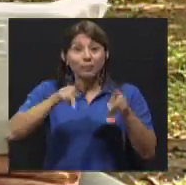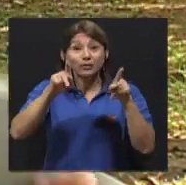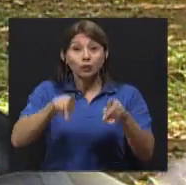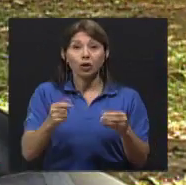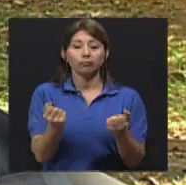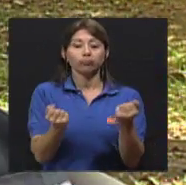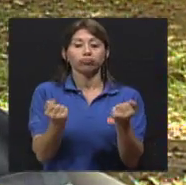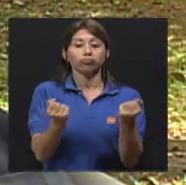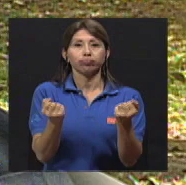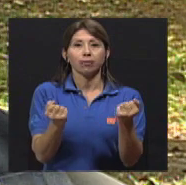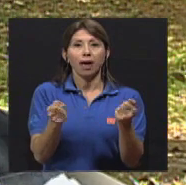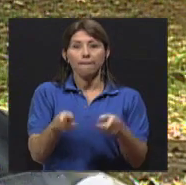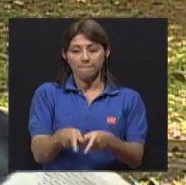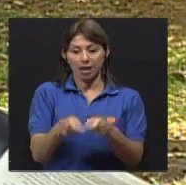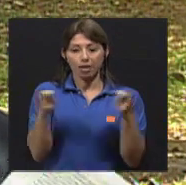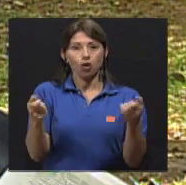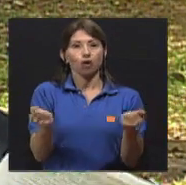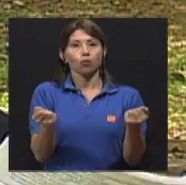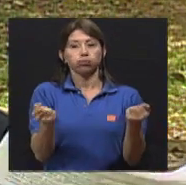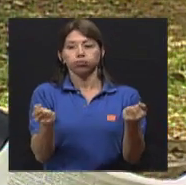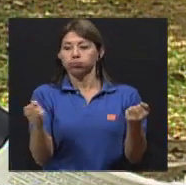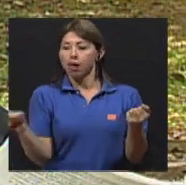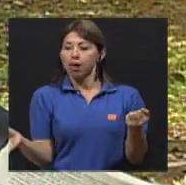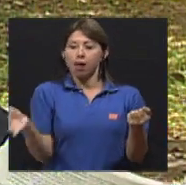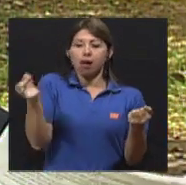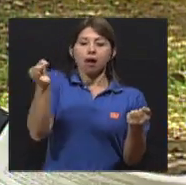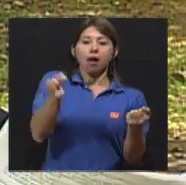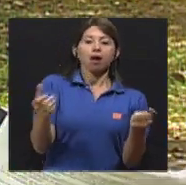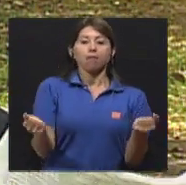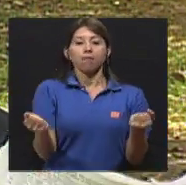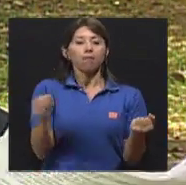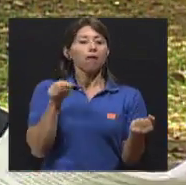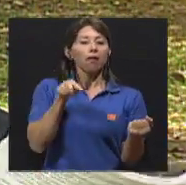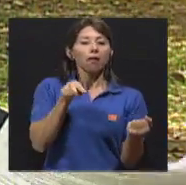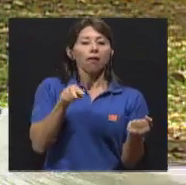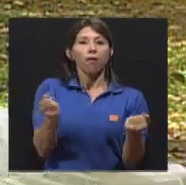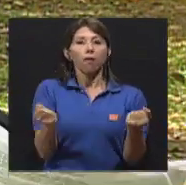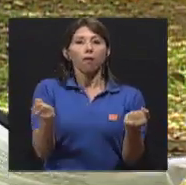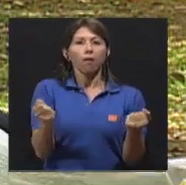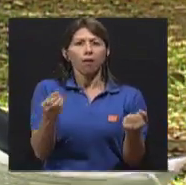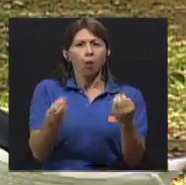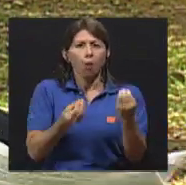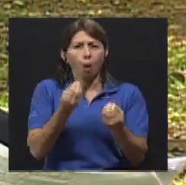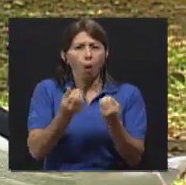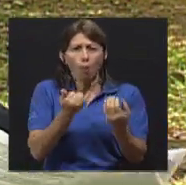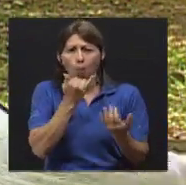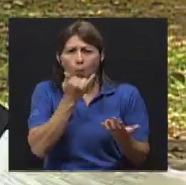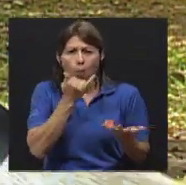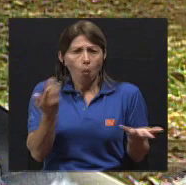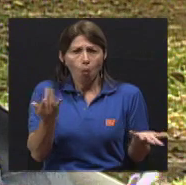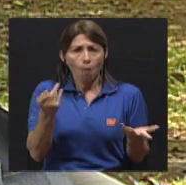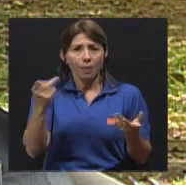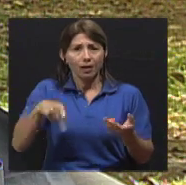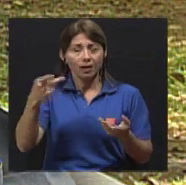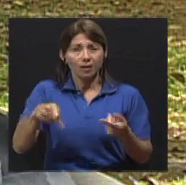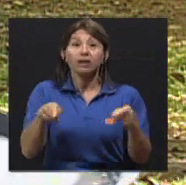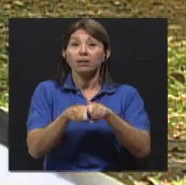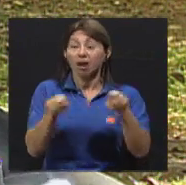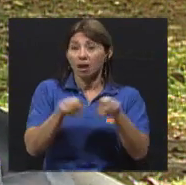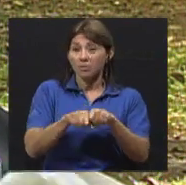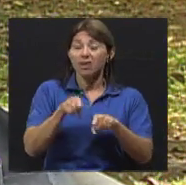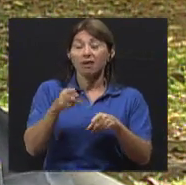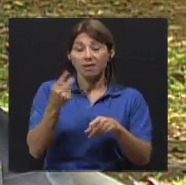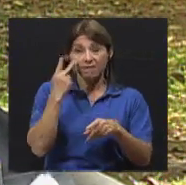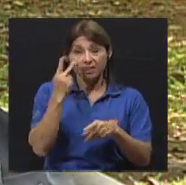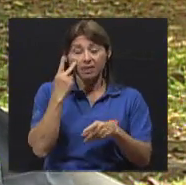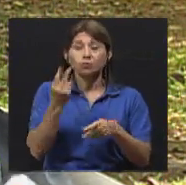del volante o el periódico. Y eso es una distracción enorme. También, no respetar el derecho de paso del peatón. Es increíble y también lo he visto el